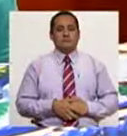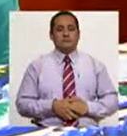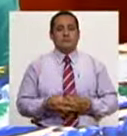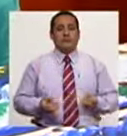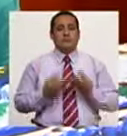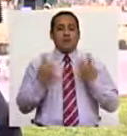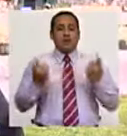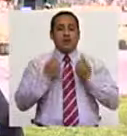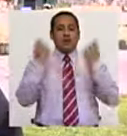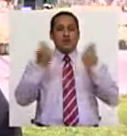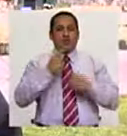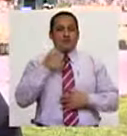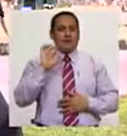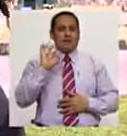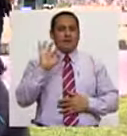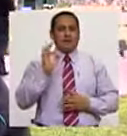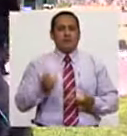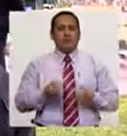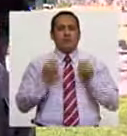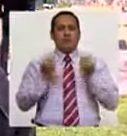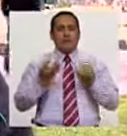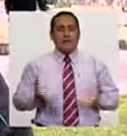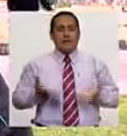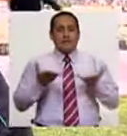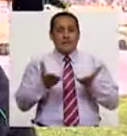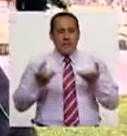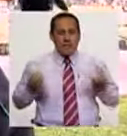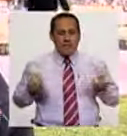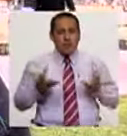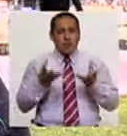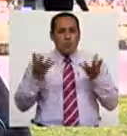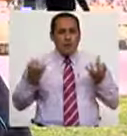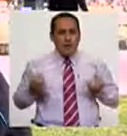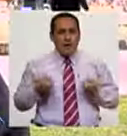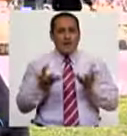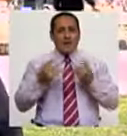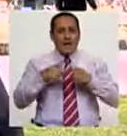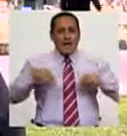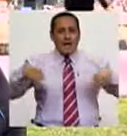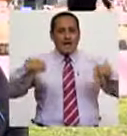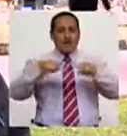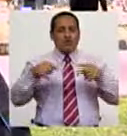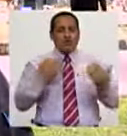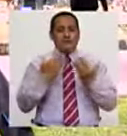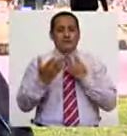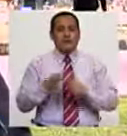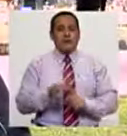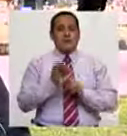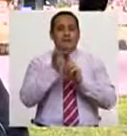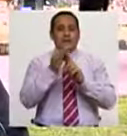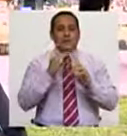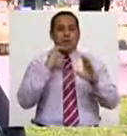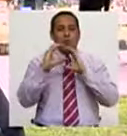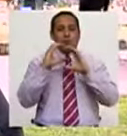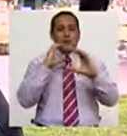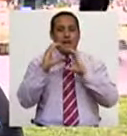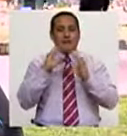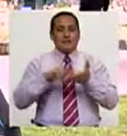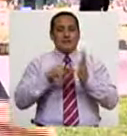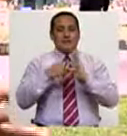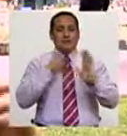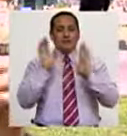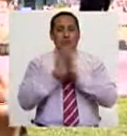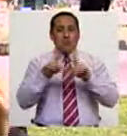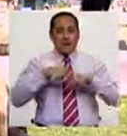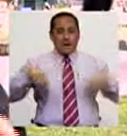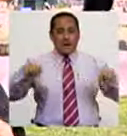Bueno, el concurso es maravilloso porque fomenta o promueve en ellos una forma especial de comunicarse. Es